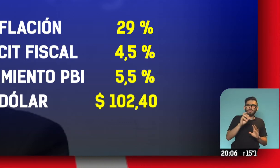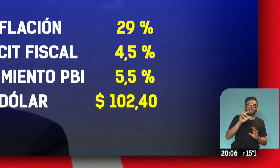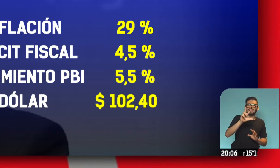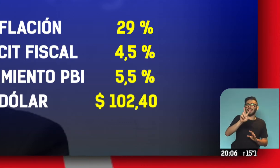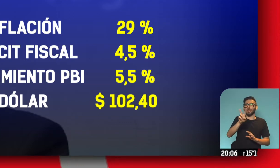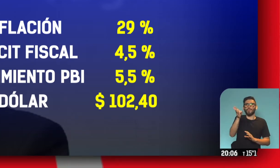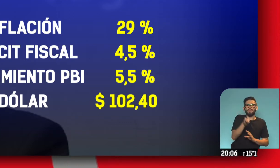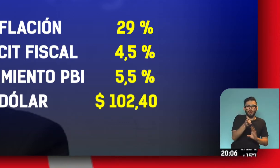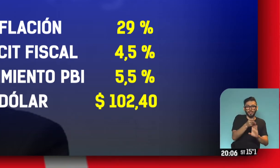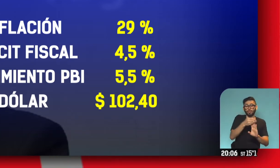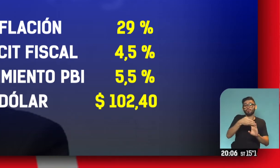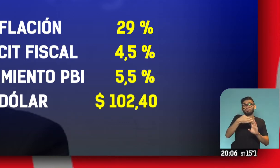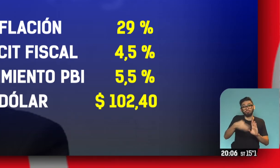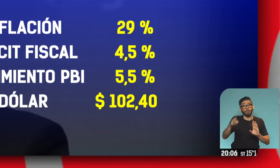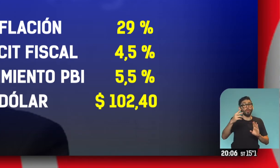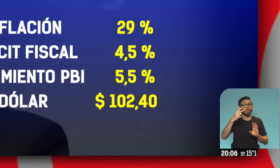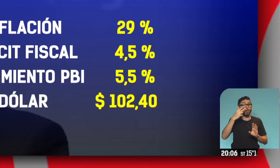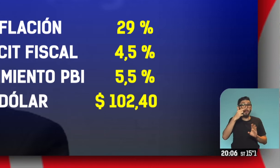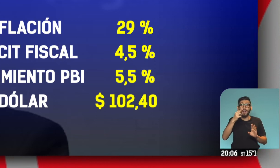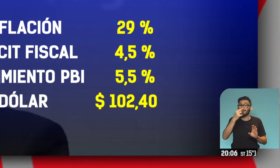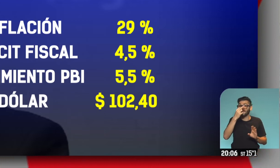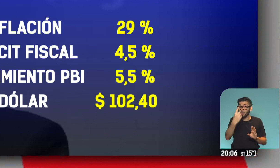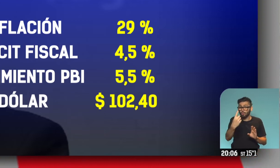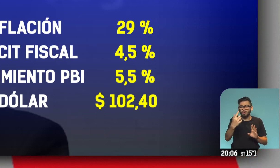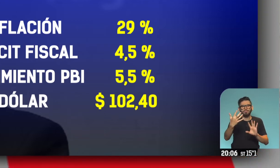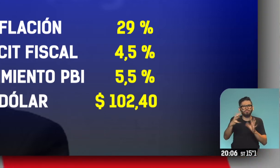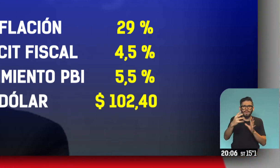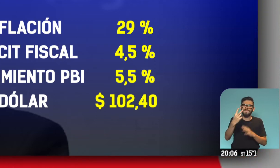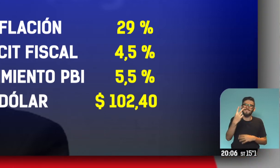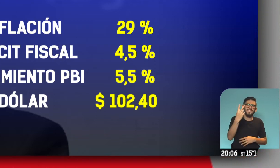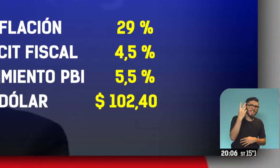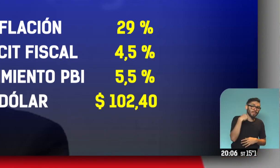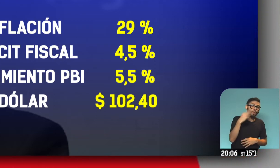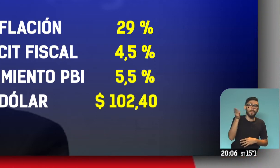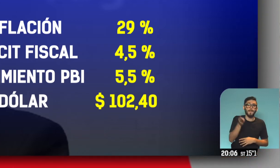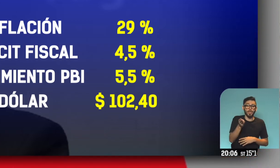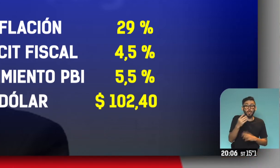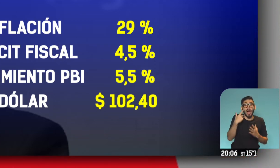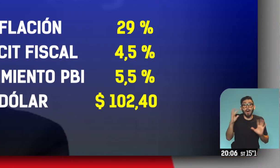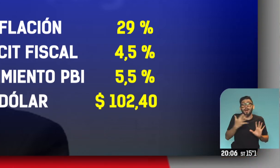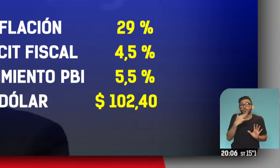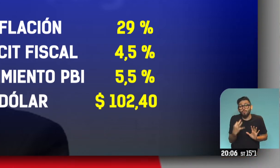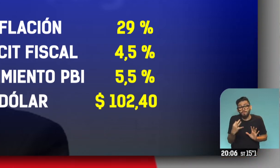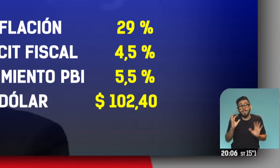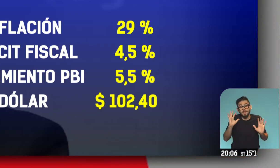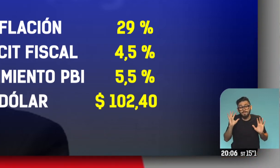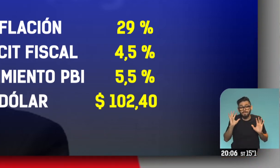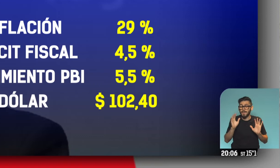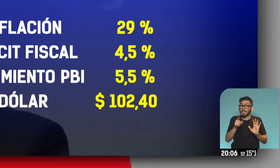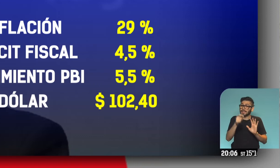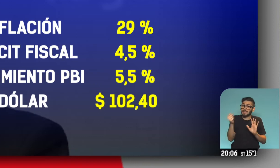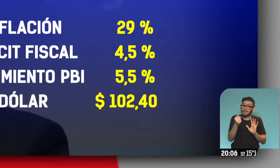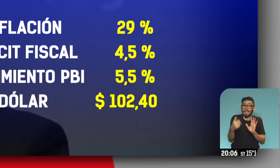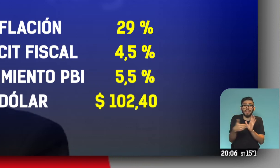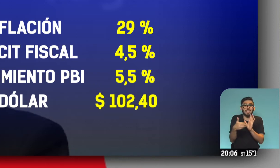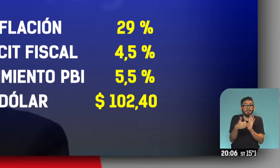Para 2021 entonces en alrededor de 29%. Vamos a ver si se cumple, muy importante, lo que pase